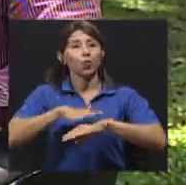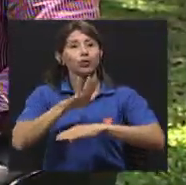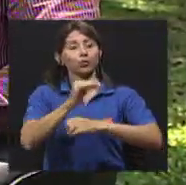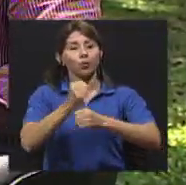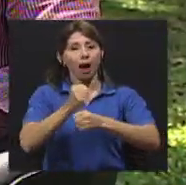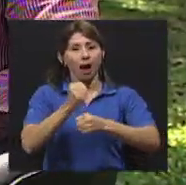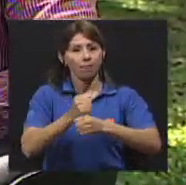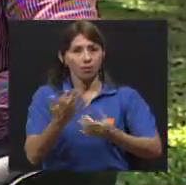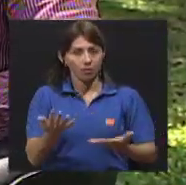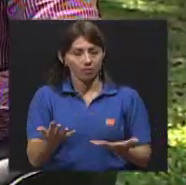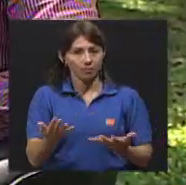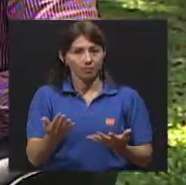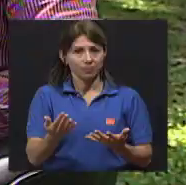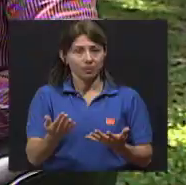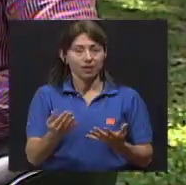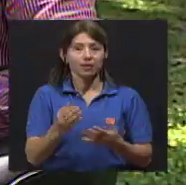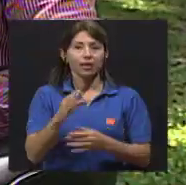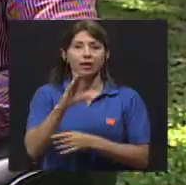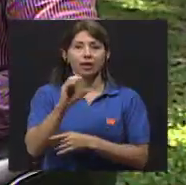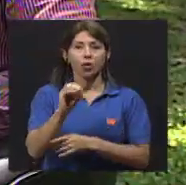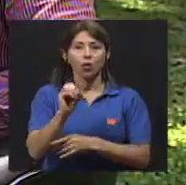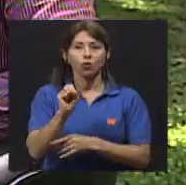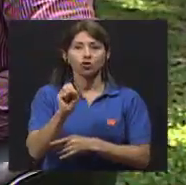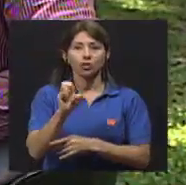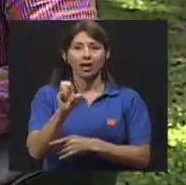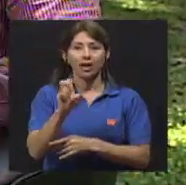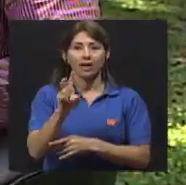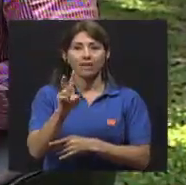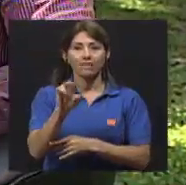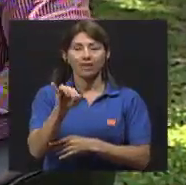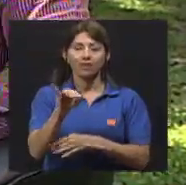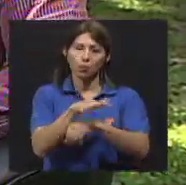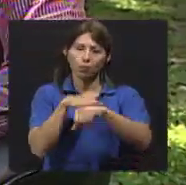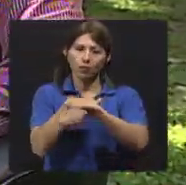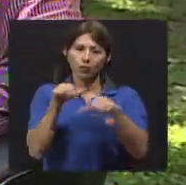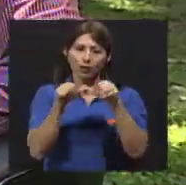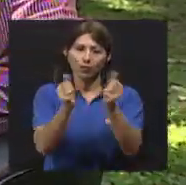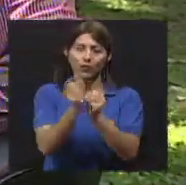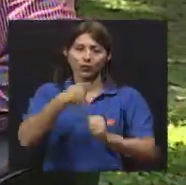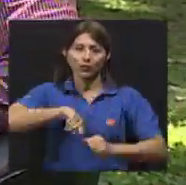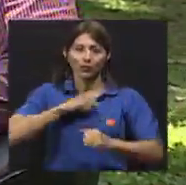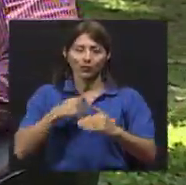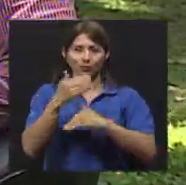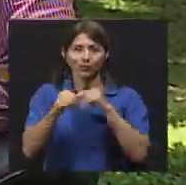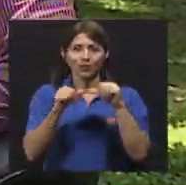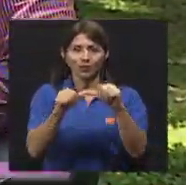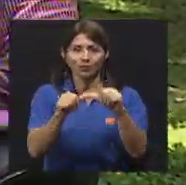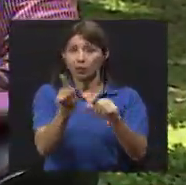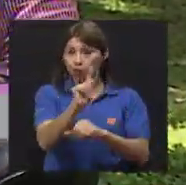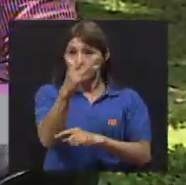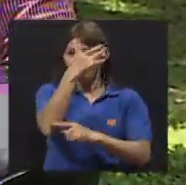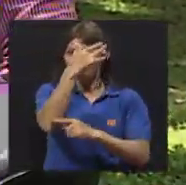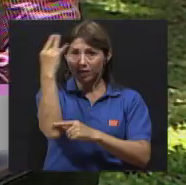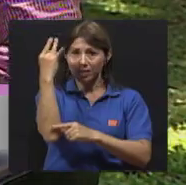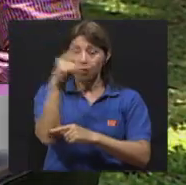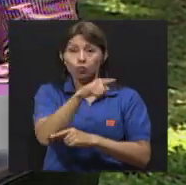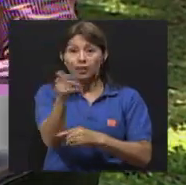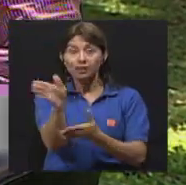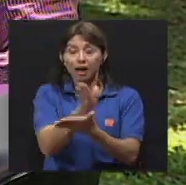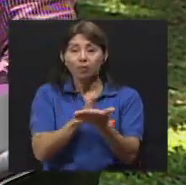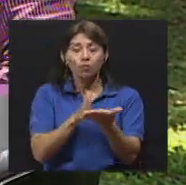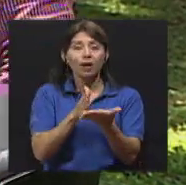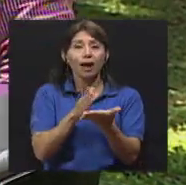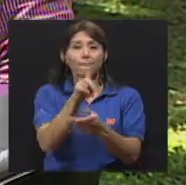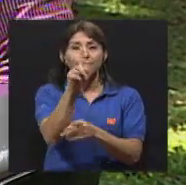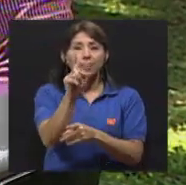ustedes realizan, ¿verdad? Desde el COSEVI. Por favor, quédense con nosotros. Ya regresamos. Y no olviden, si